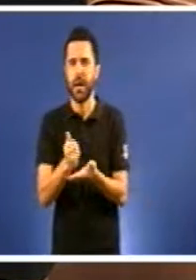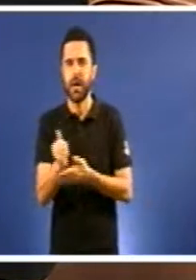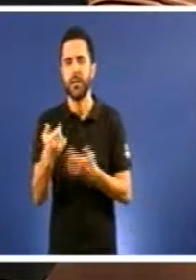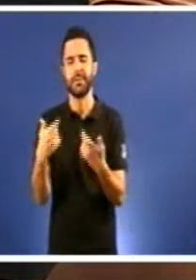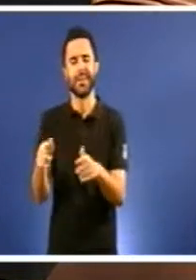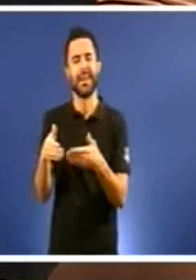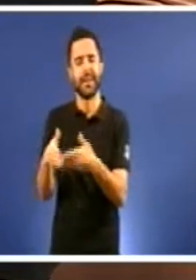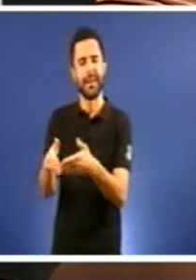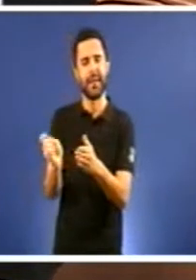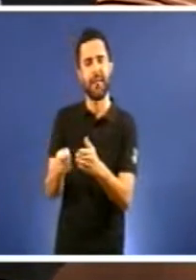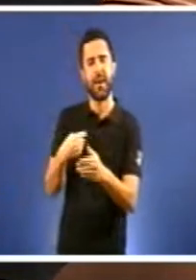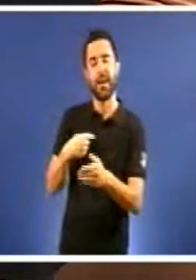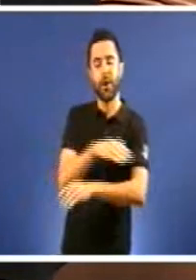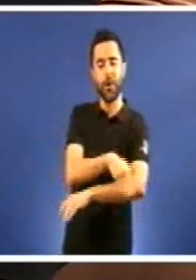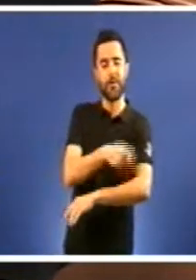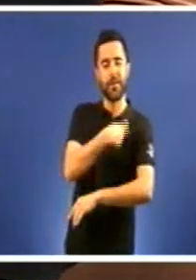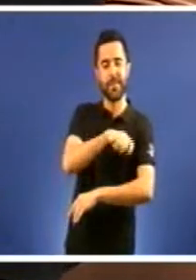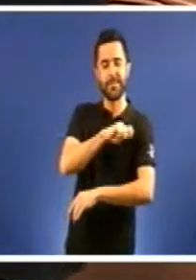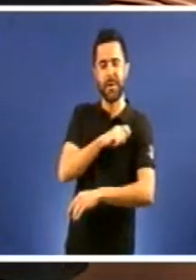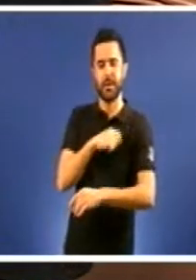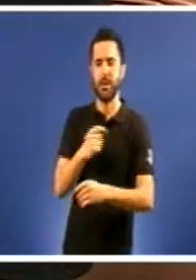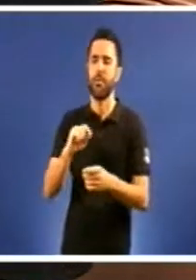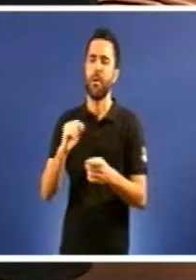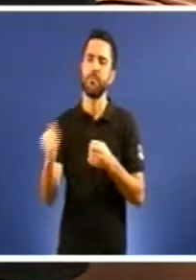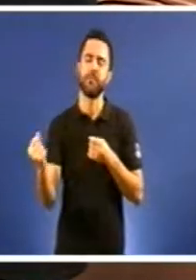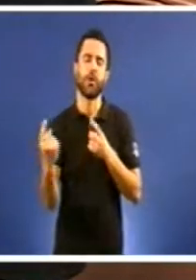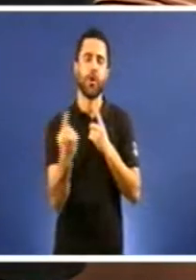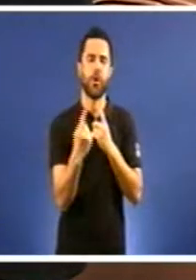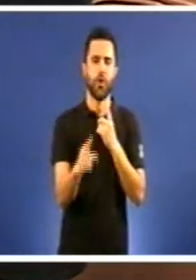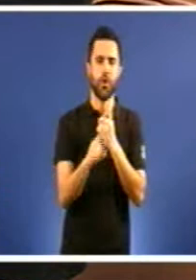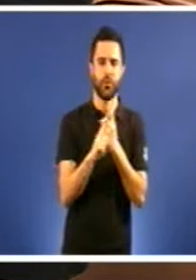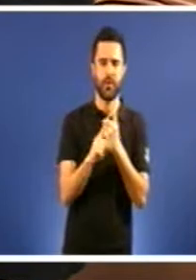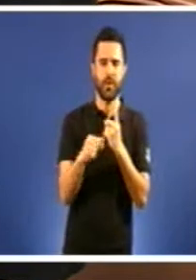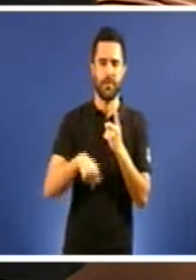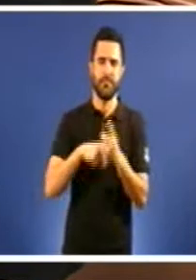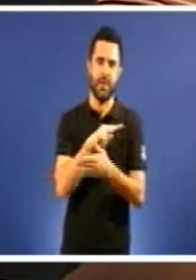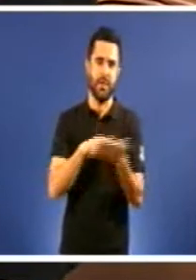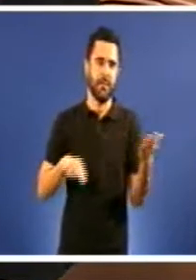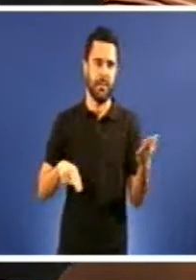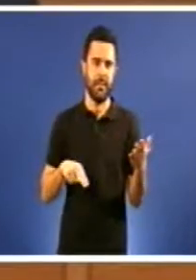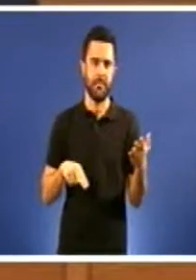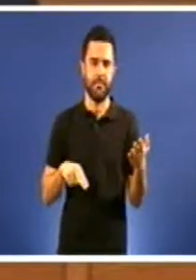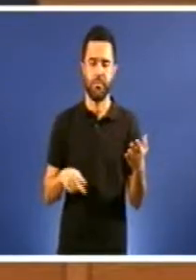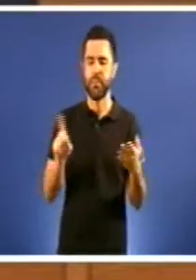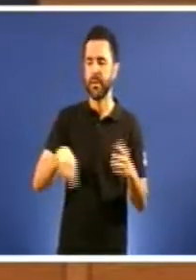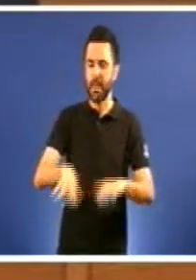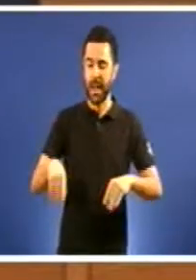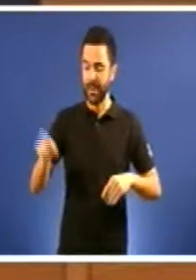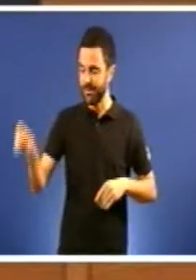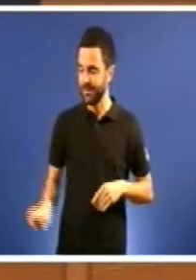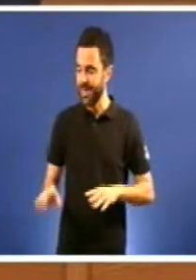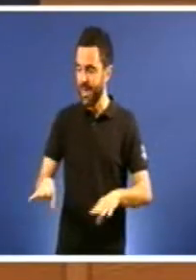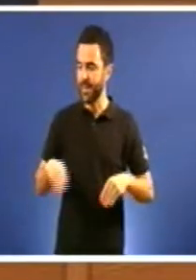dese as costas aos intereses de Galiza. Mire, aceptou, por exemplo, que o goberno central incumplise